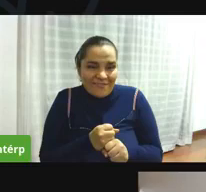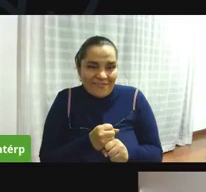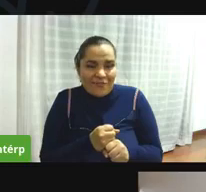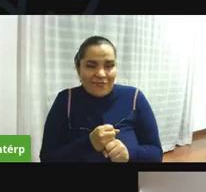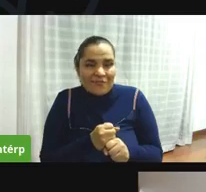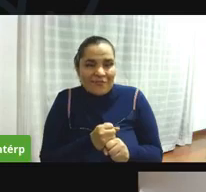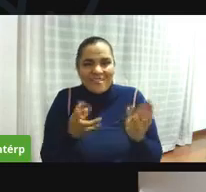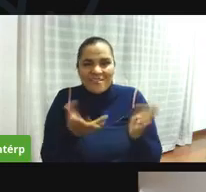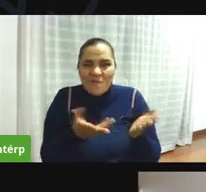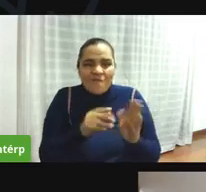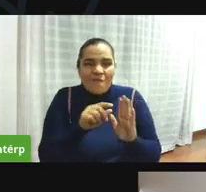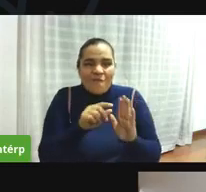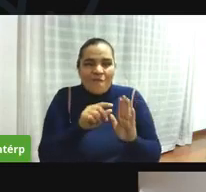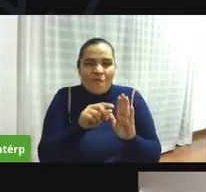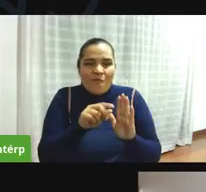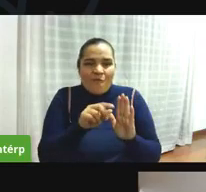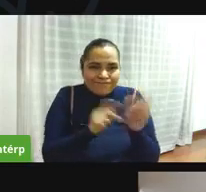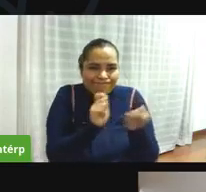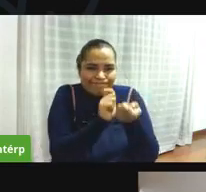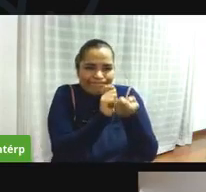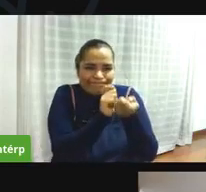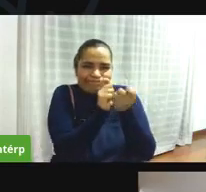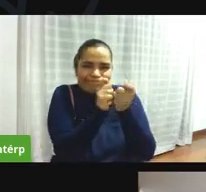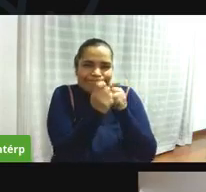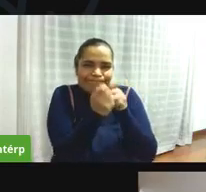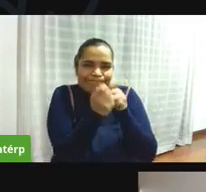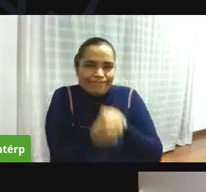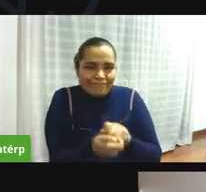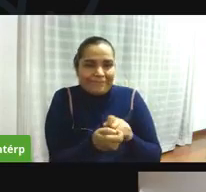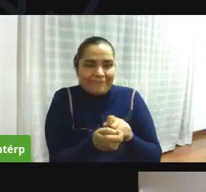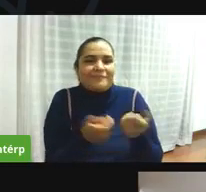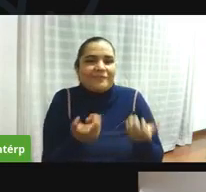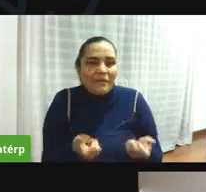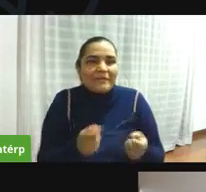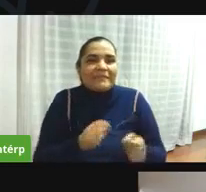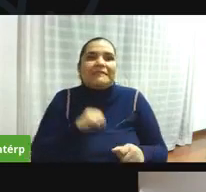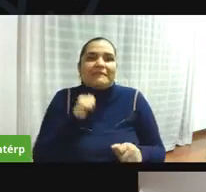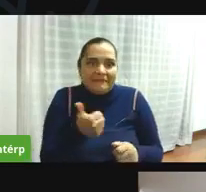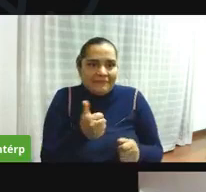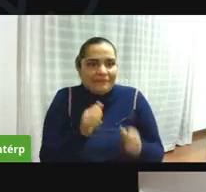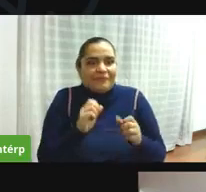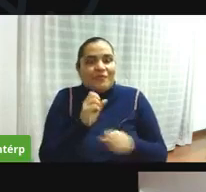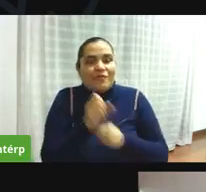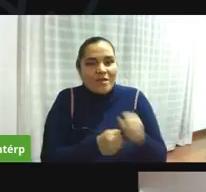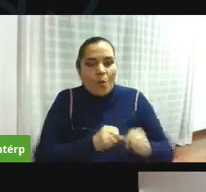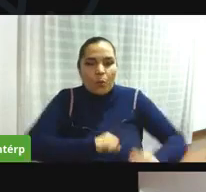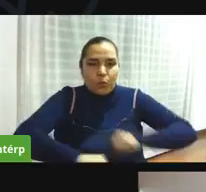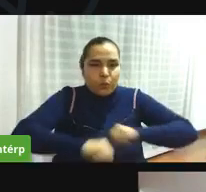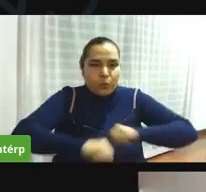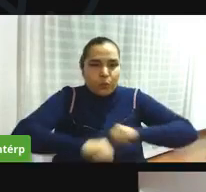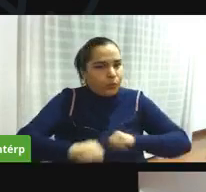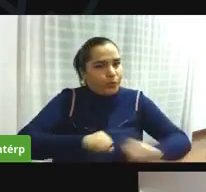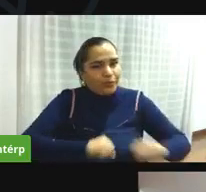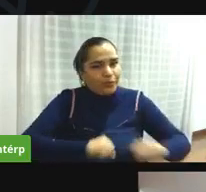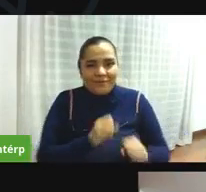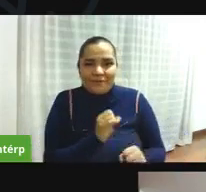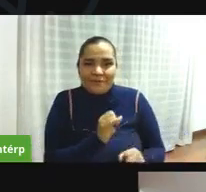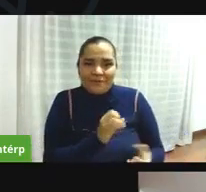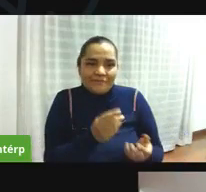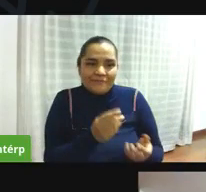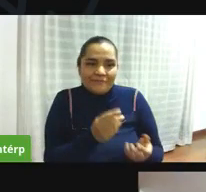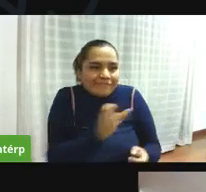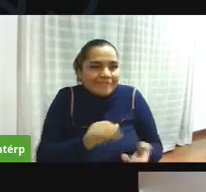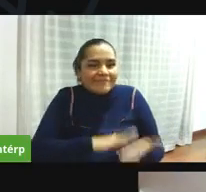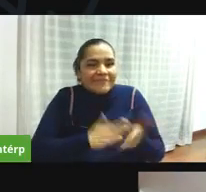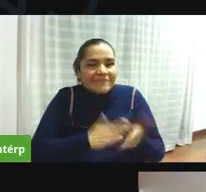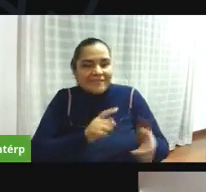el otro año tienen cualquier cantidad de actividades pero todo va a depender de cómo elegimos a esos casi más de veintiún mil veintidós